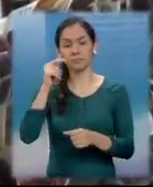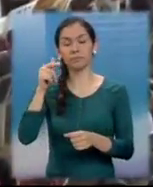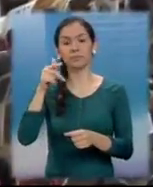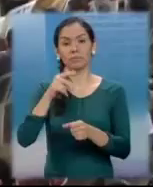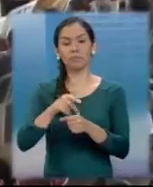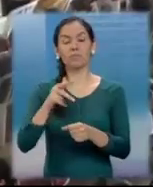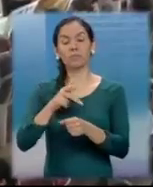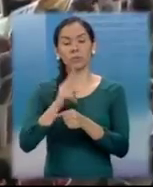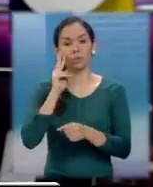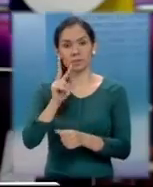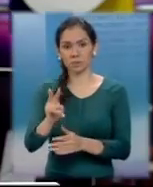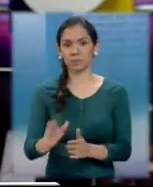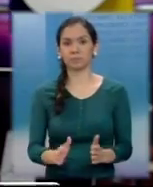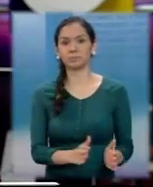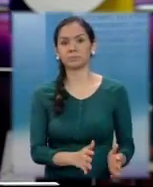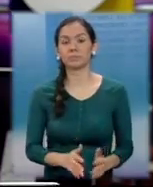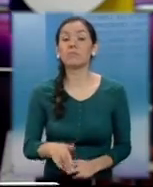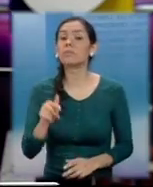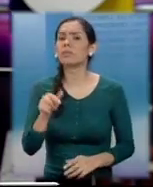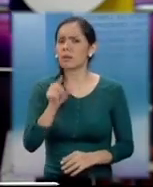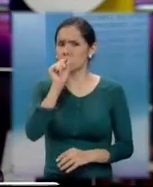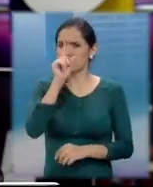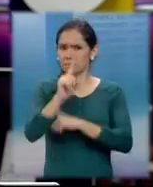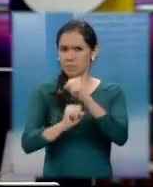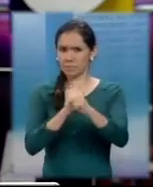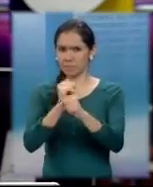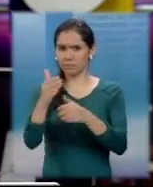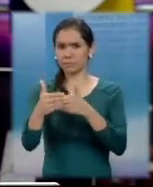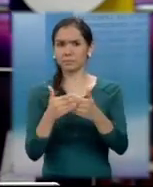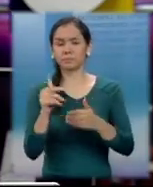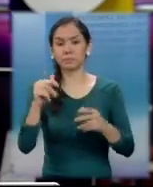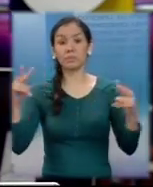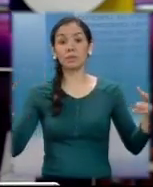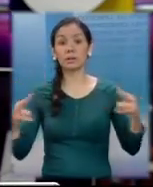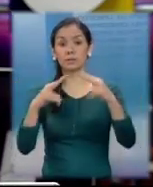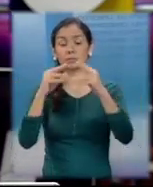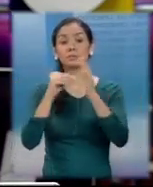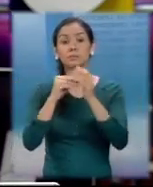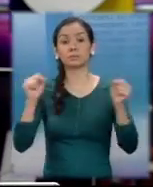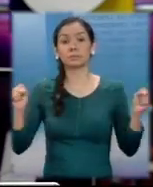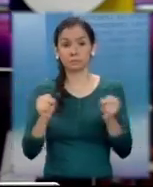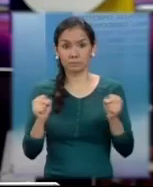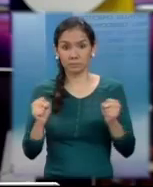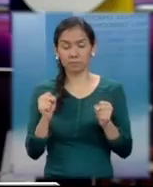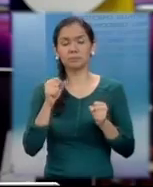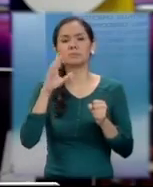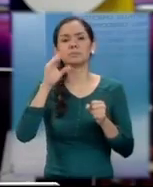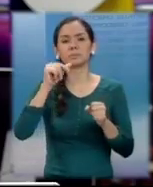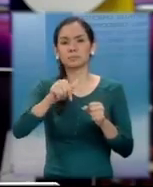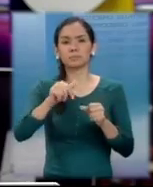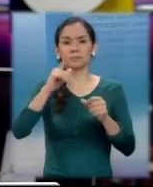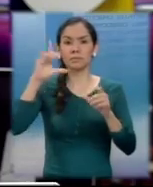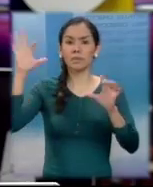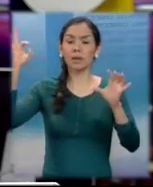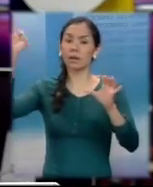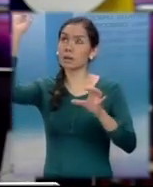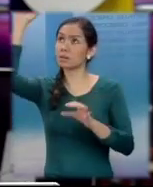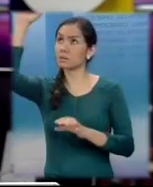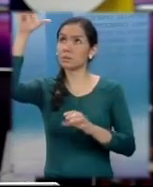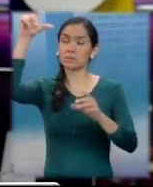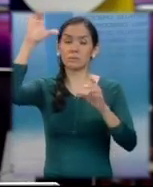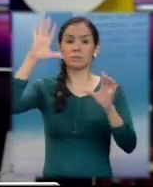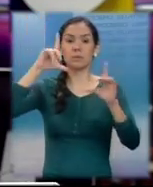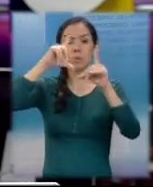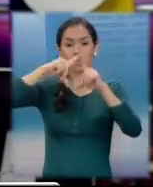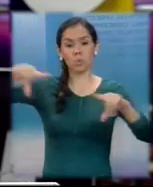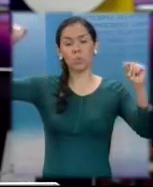Guatevisión, Darwin Pérez. Recientemente conocimos de la media maratón en Quetzaltenango, bajo la luz de la luna, que se va a celebrar ya hasta en los